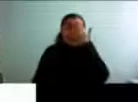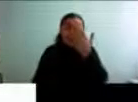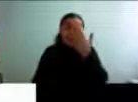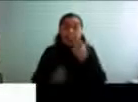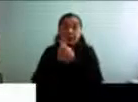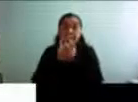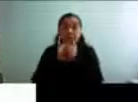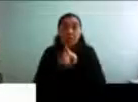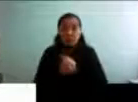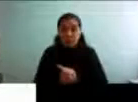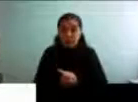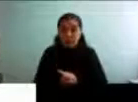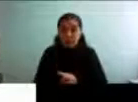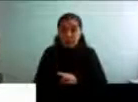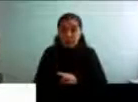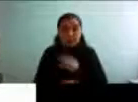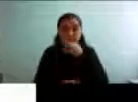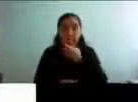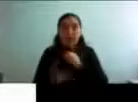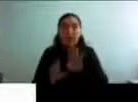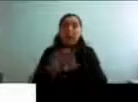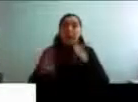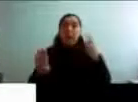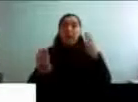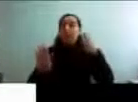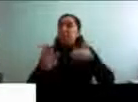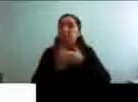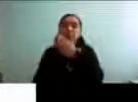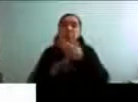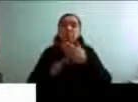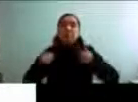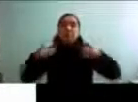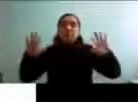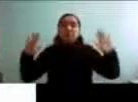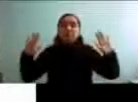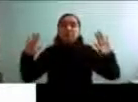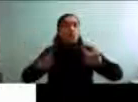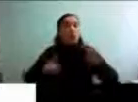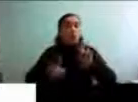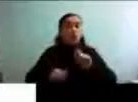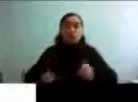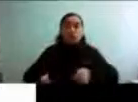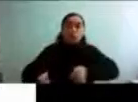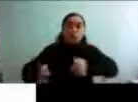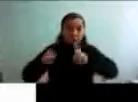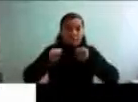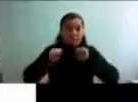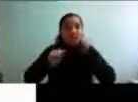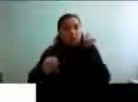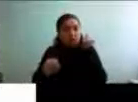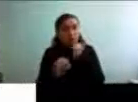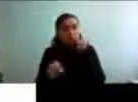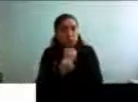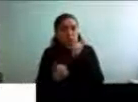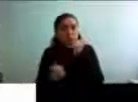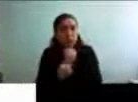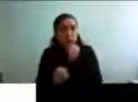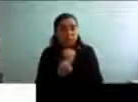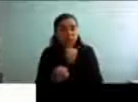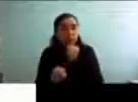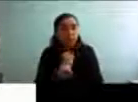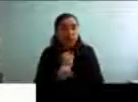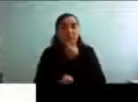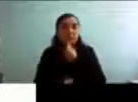abrir la puerta y adelante, nomás, ¿no? Estos son desafíos que requieren trabajo, ¿no? Que no son